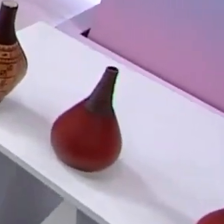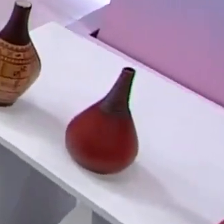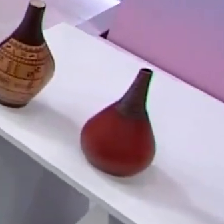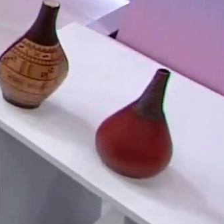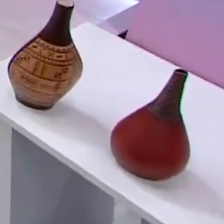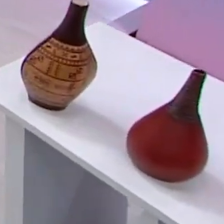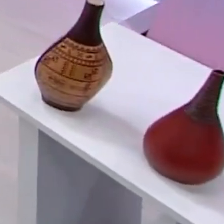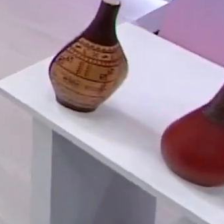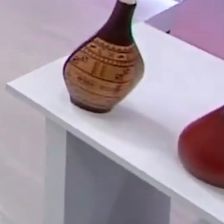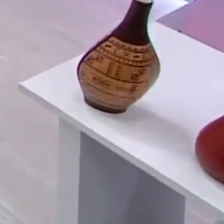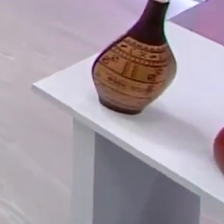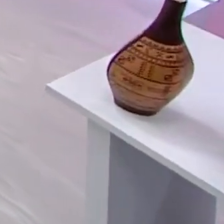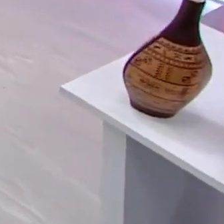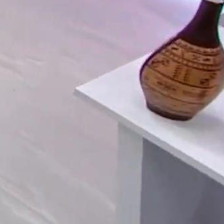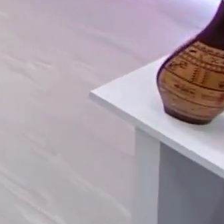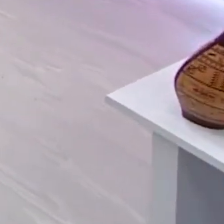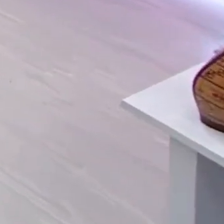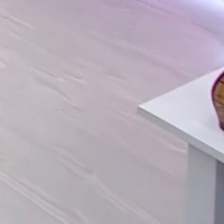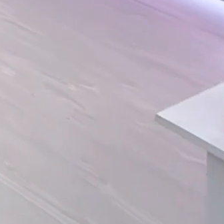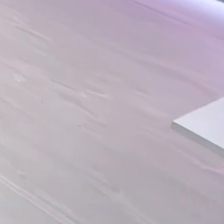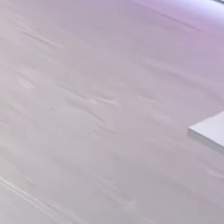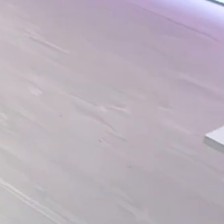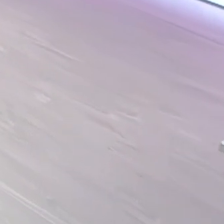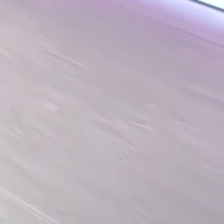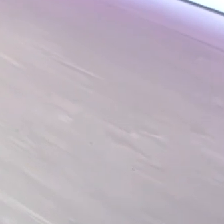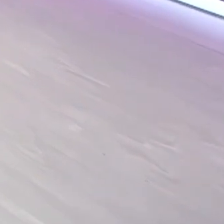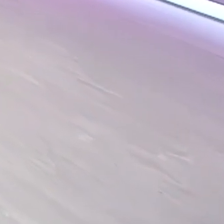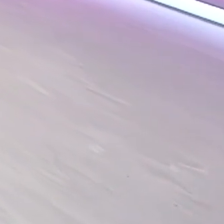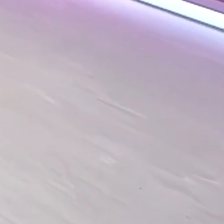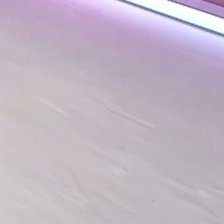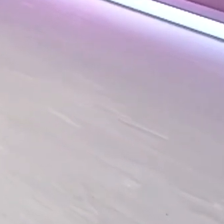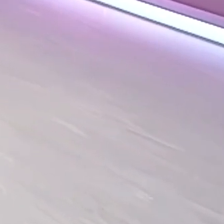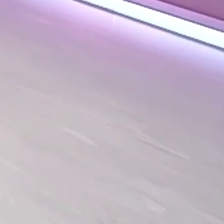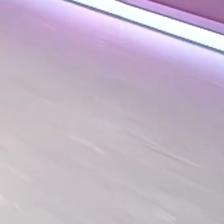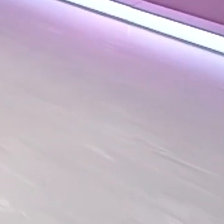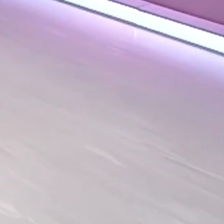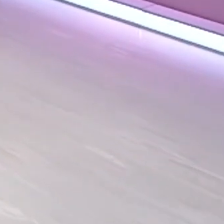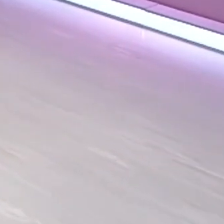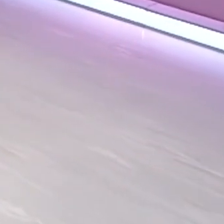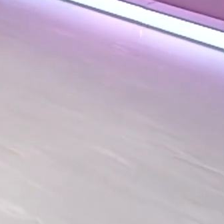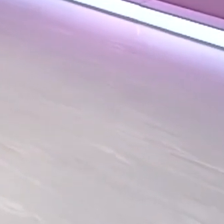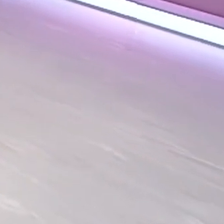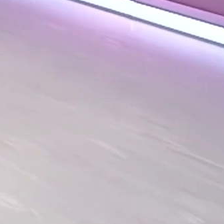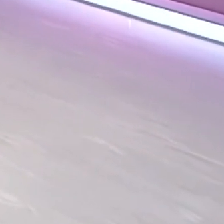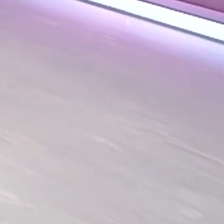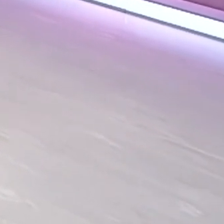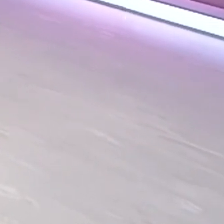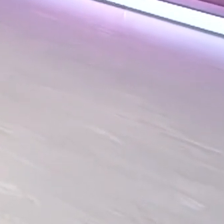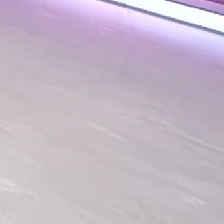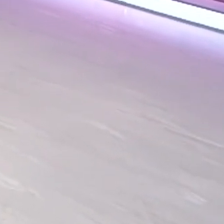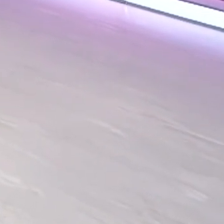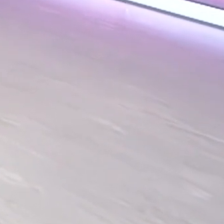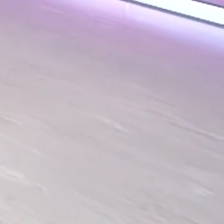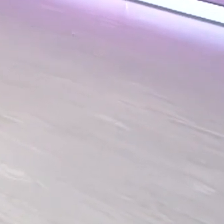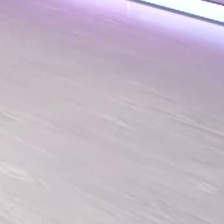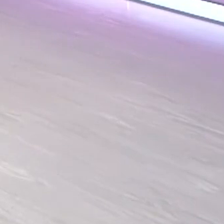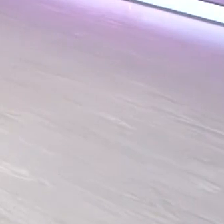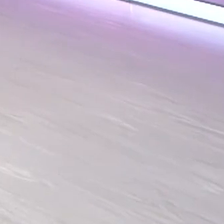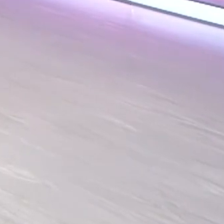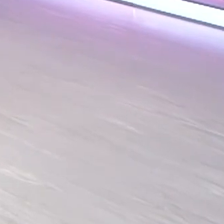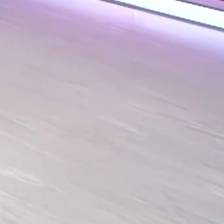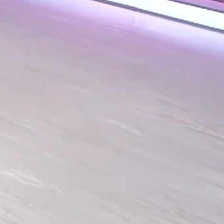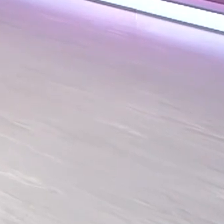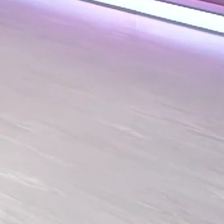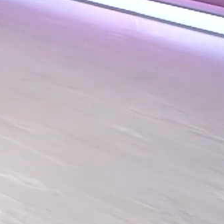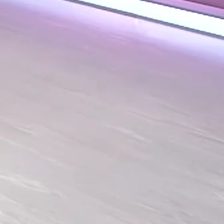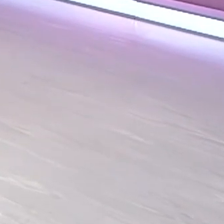Muy buenos días con todos, hoy es miércoles 17, ya son las 10 de la mañana e iniciamos un nuevo programa de Cuerpo Médico